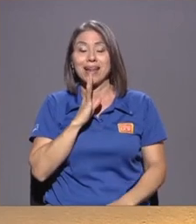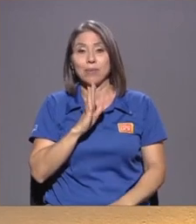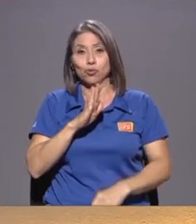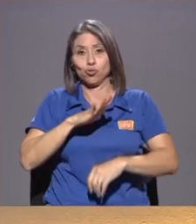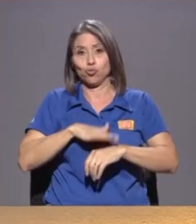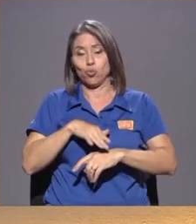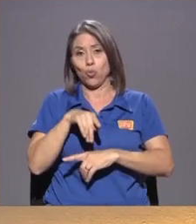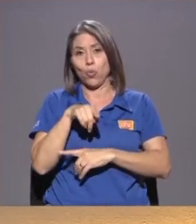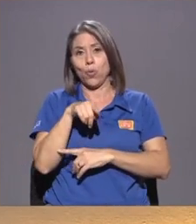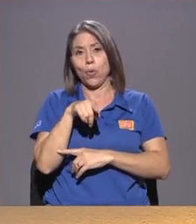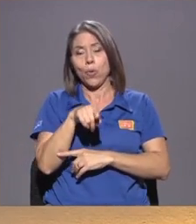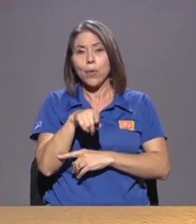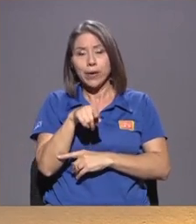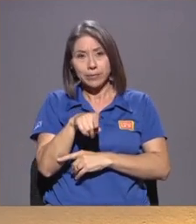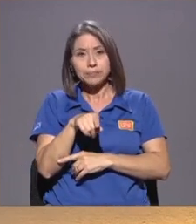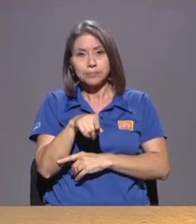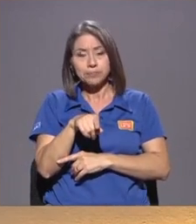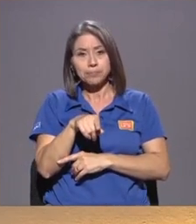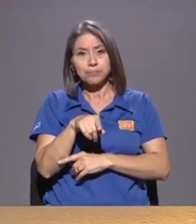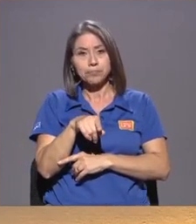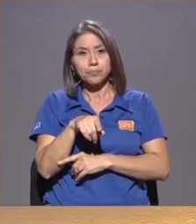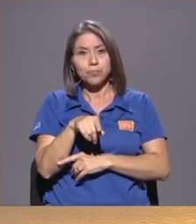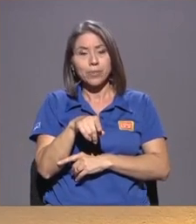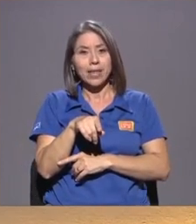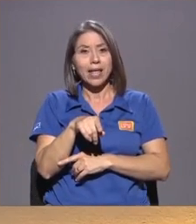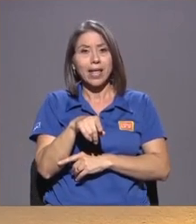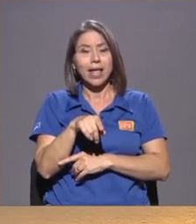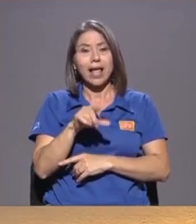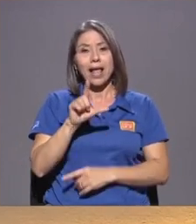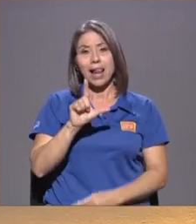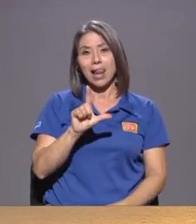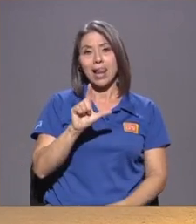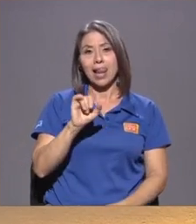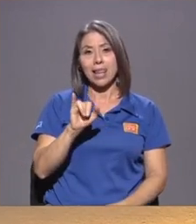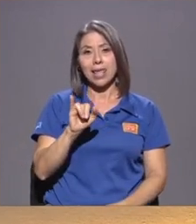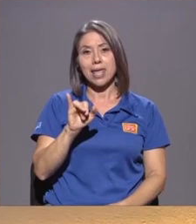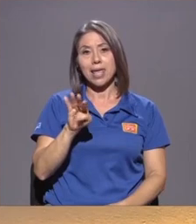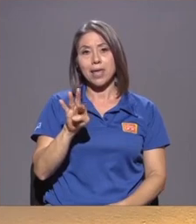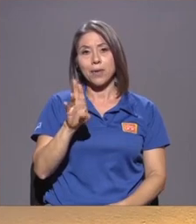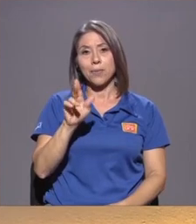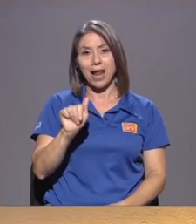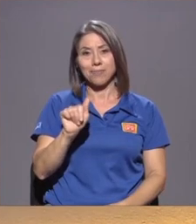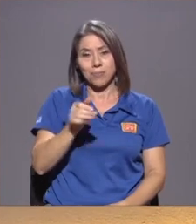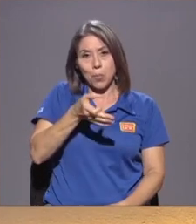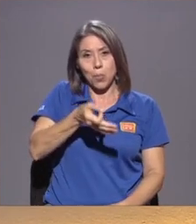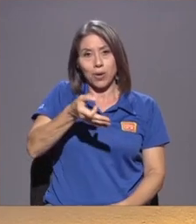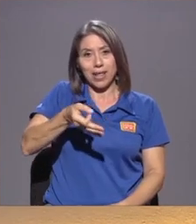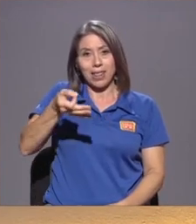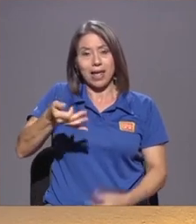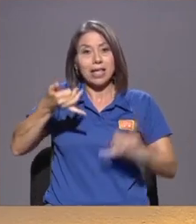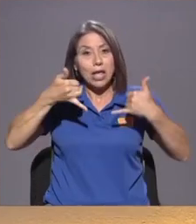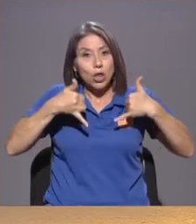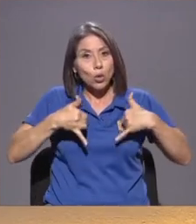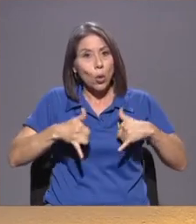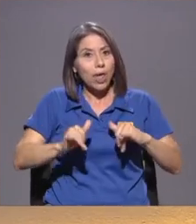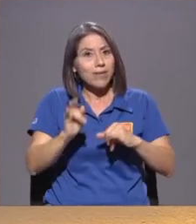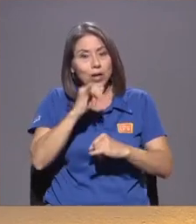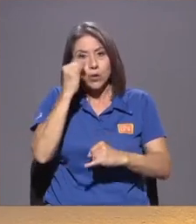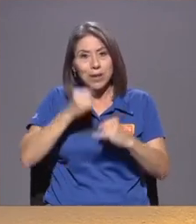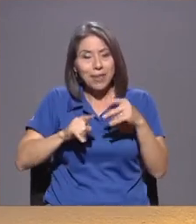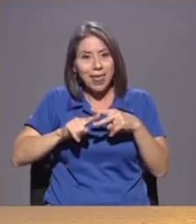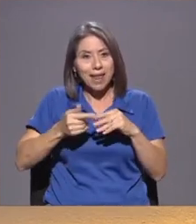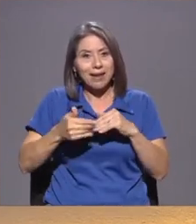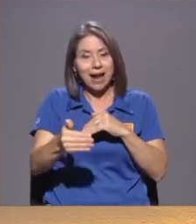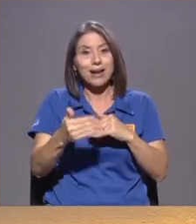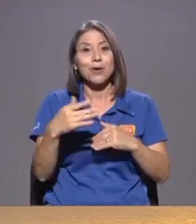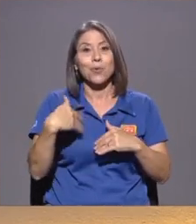la libra que todavía no termina de arrancar Una vez que el